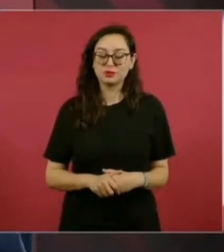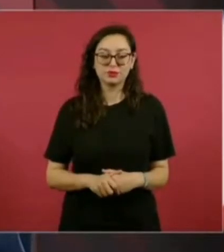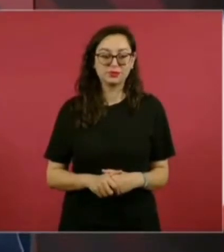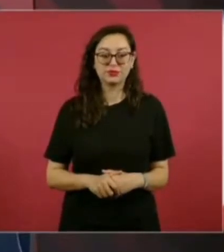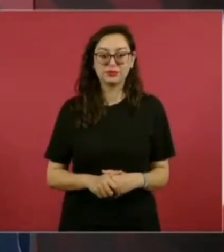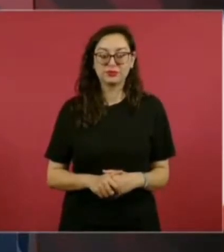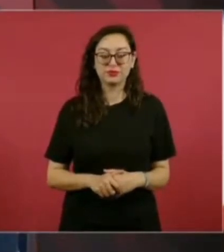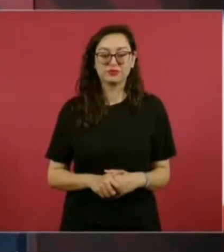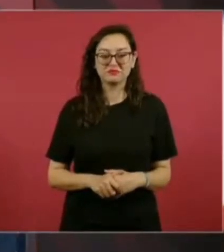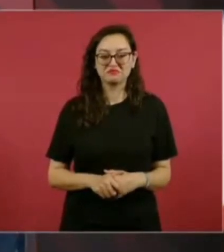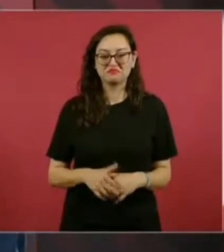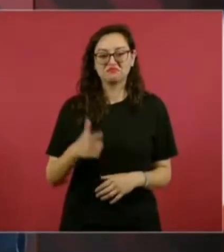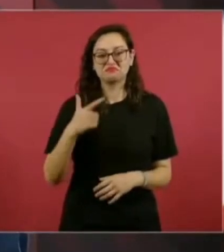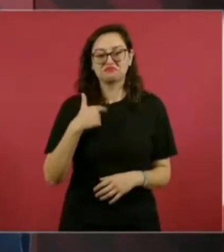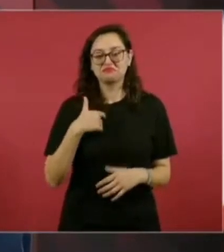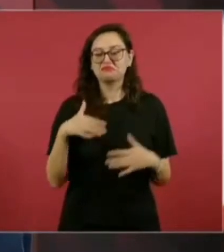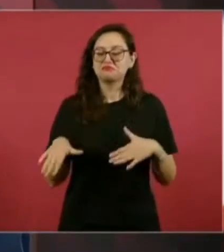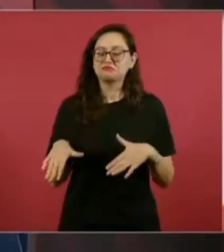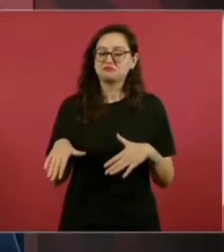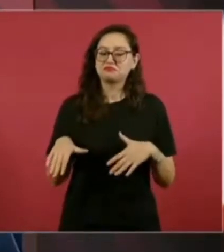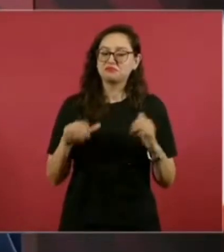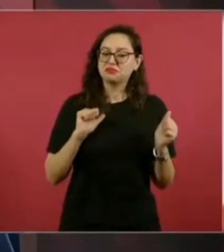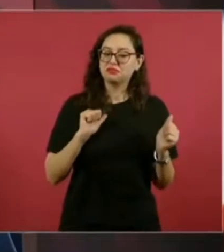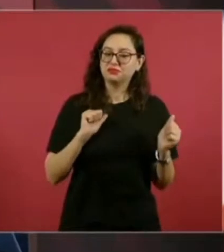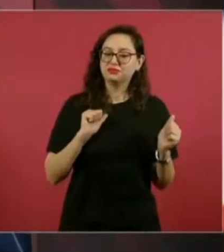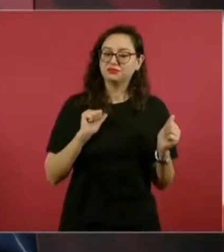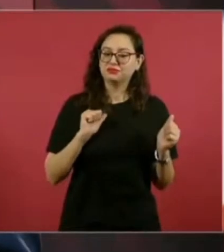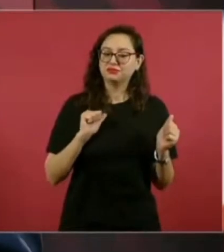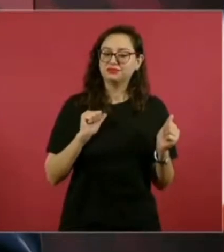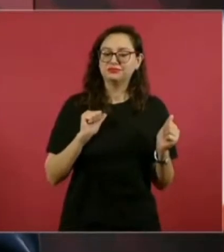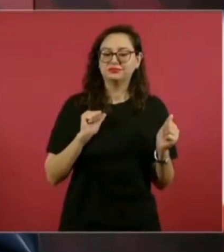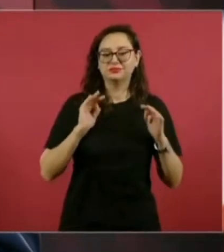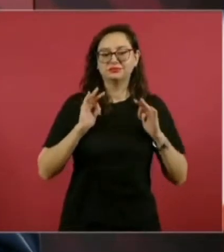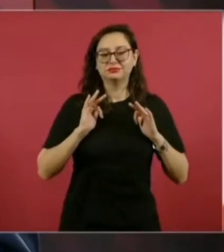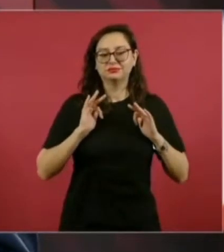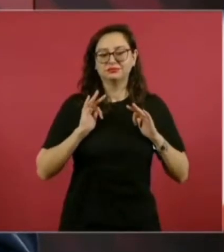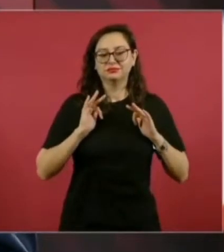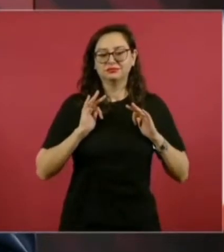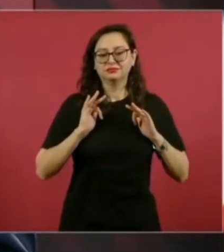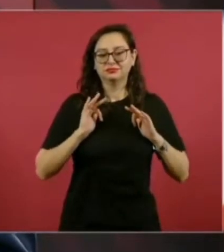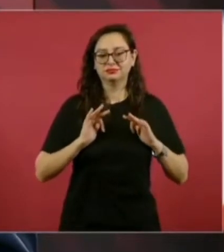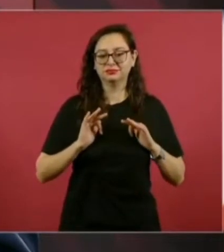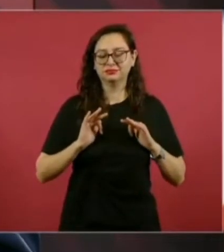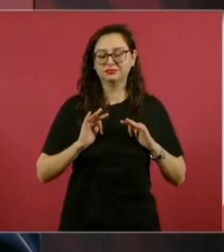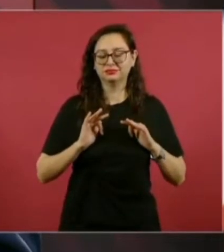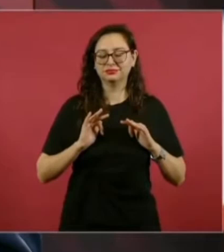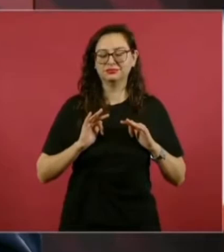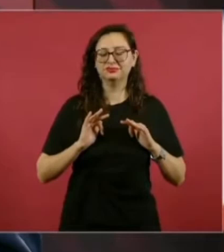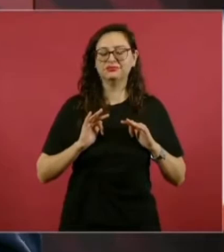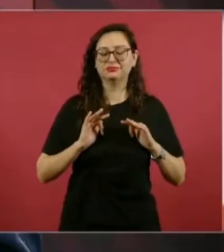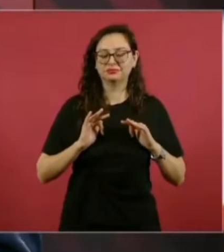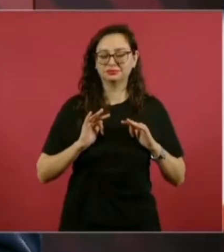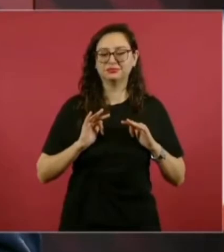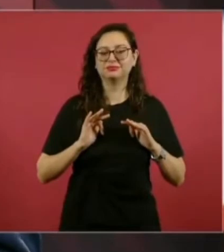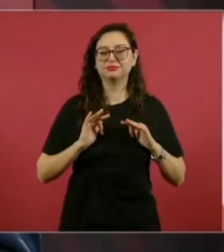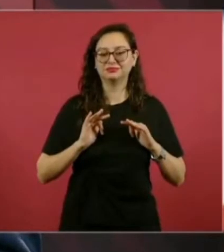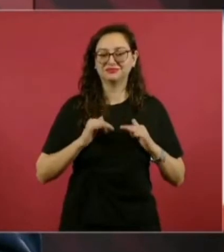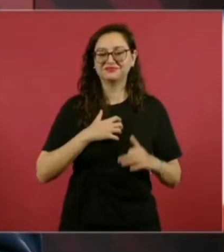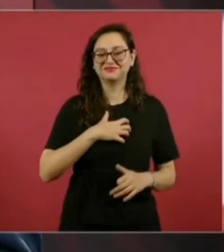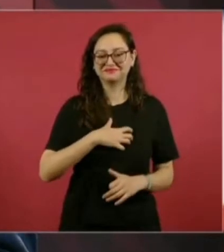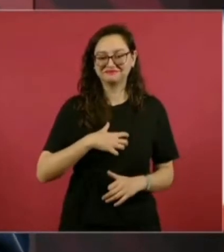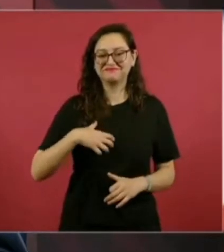Por eso me voy más que tranquilo, muy